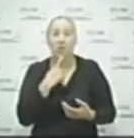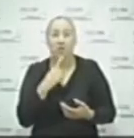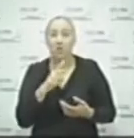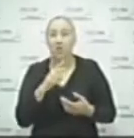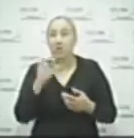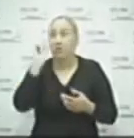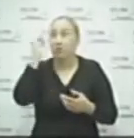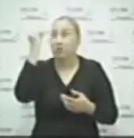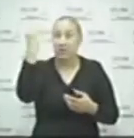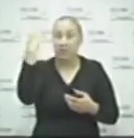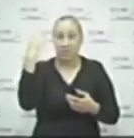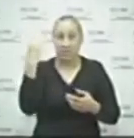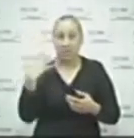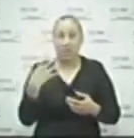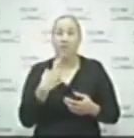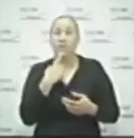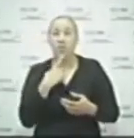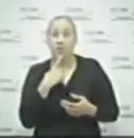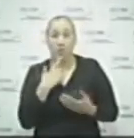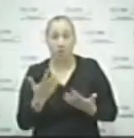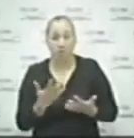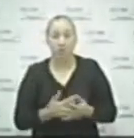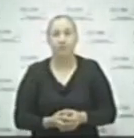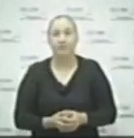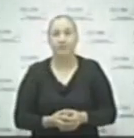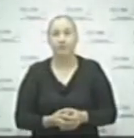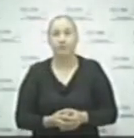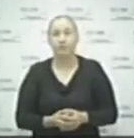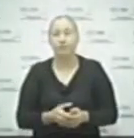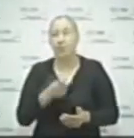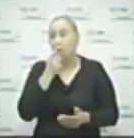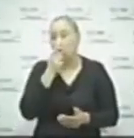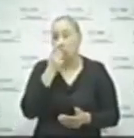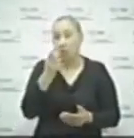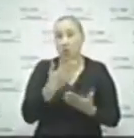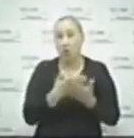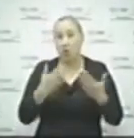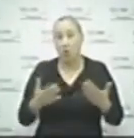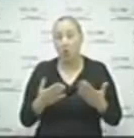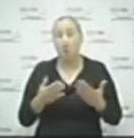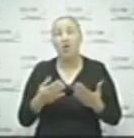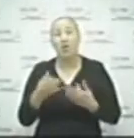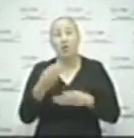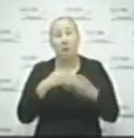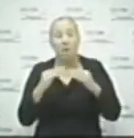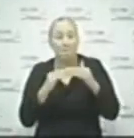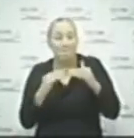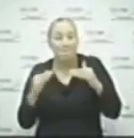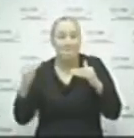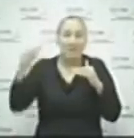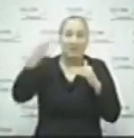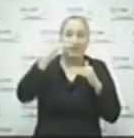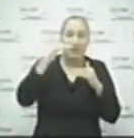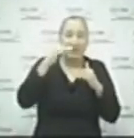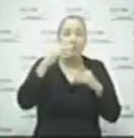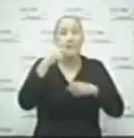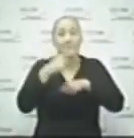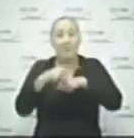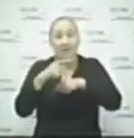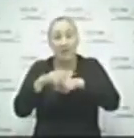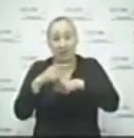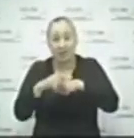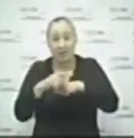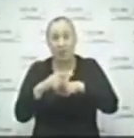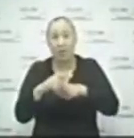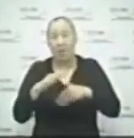semáforo epidemiológico en rojo. Y lo digo con toda claridad, estamos en el nivel máximo de la pandemia, en la